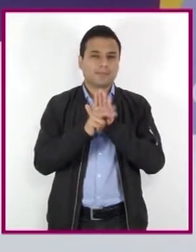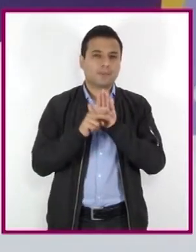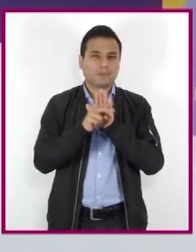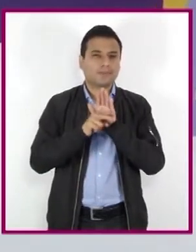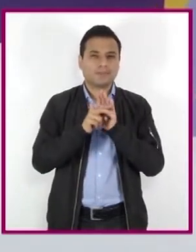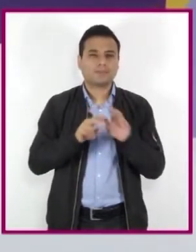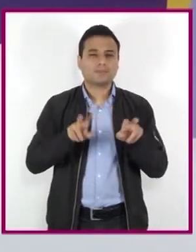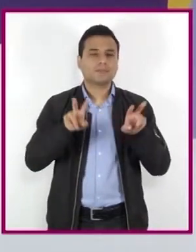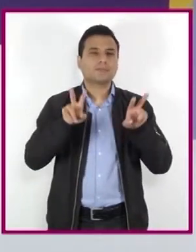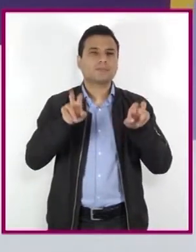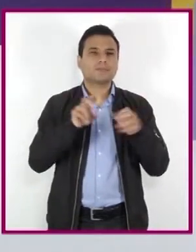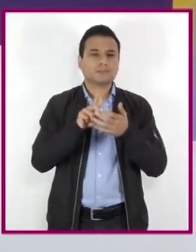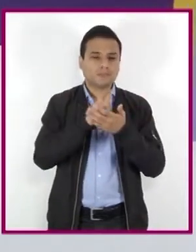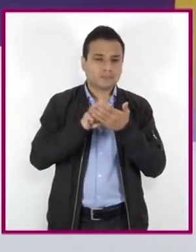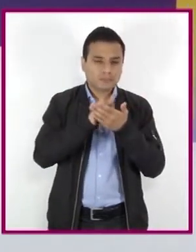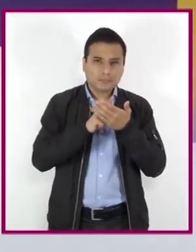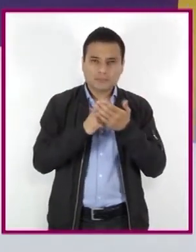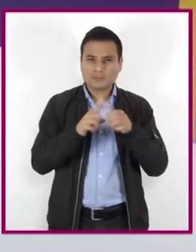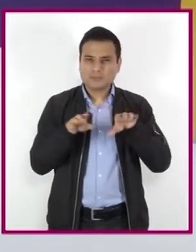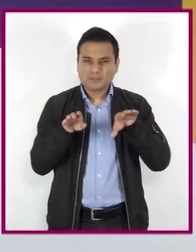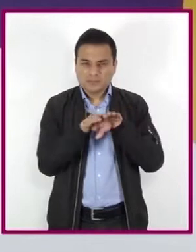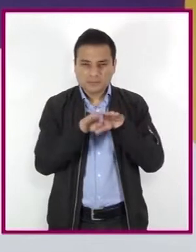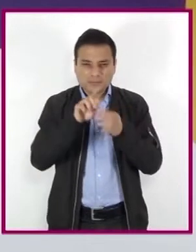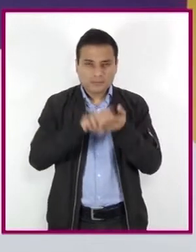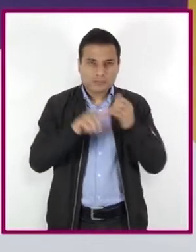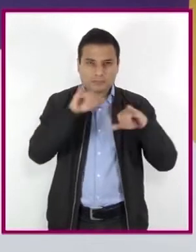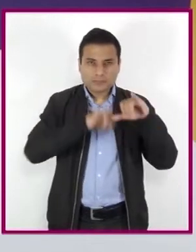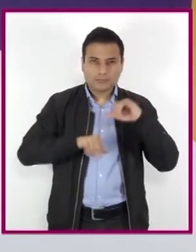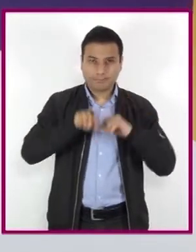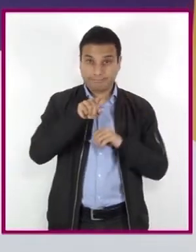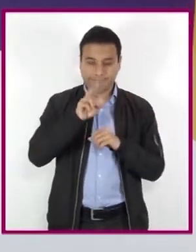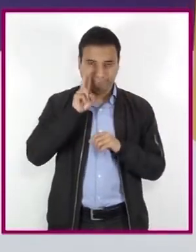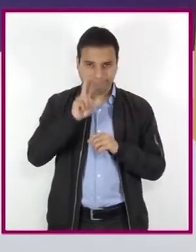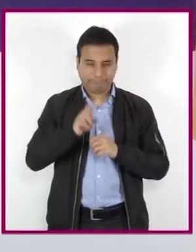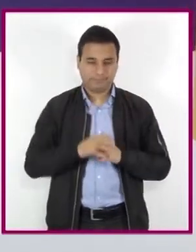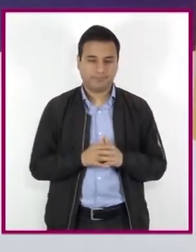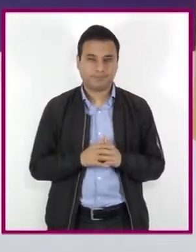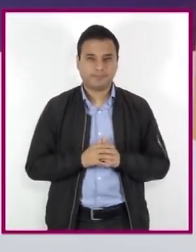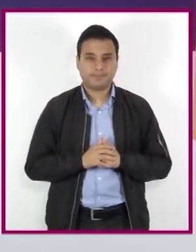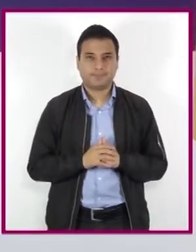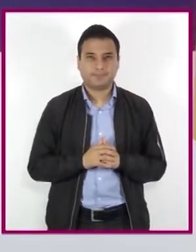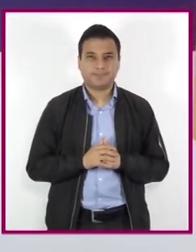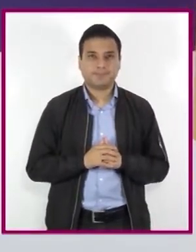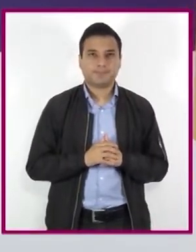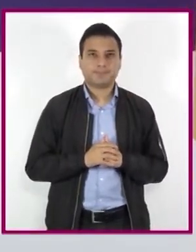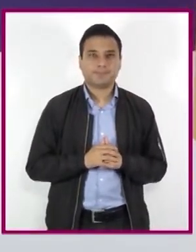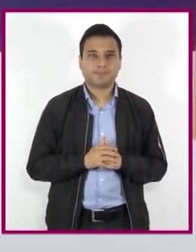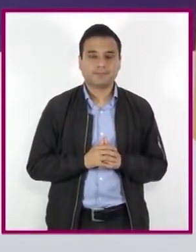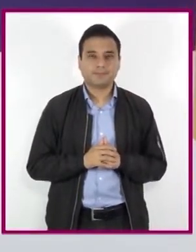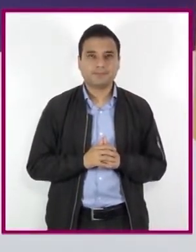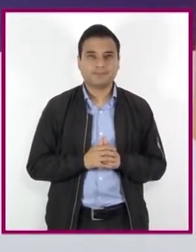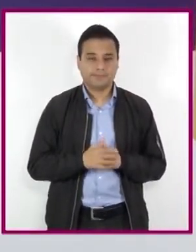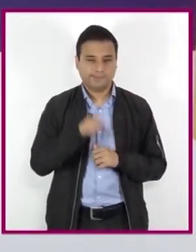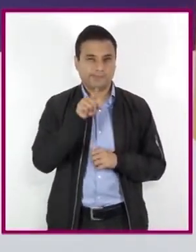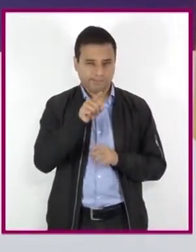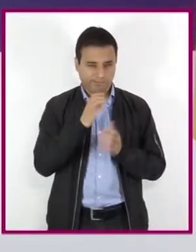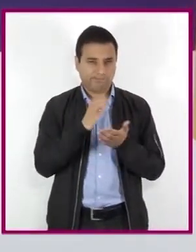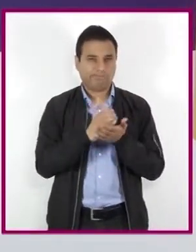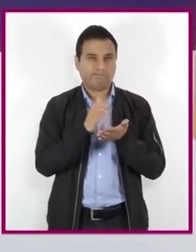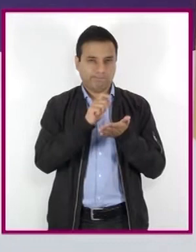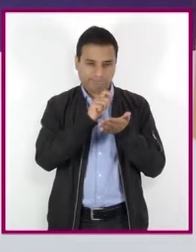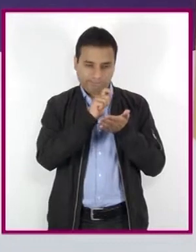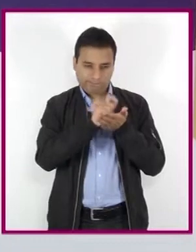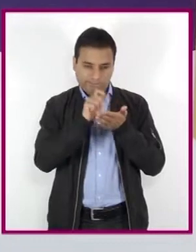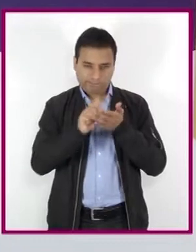química de algunas drogas, para que puedan identificar los elementos que las componen. Anótenlos en su cuaderno y